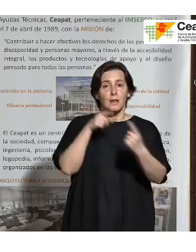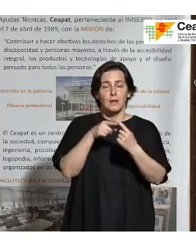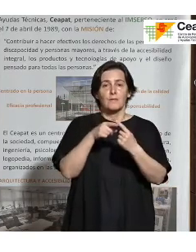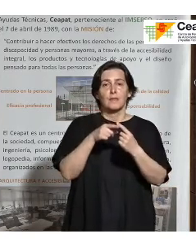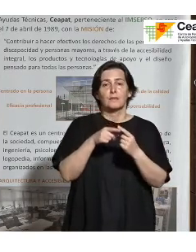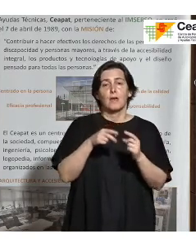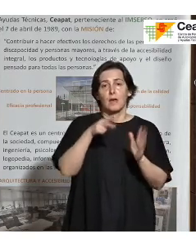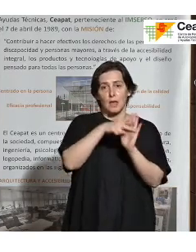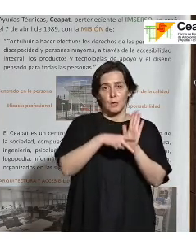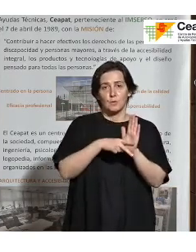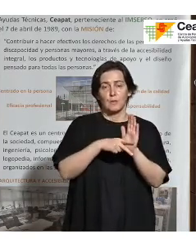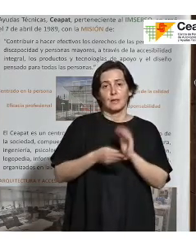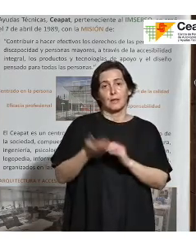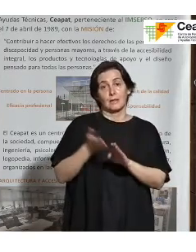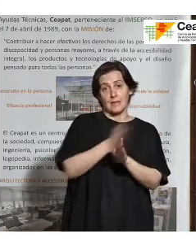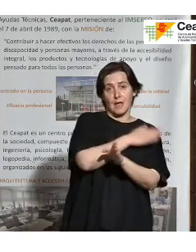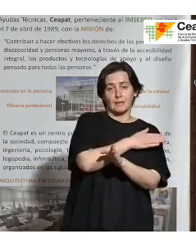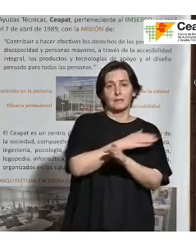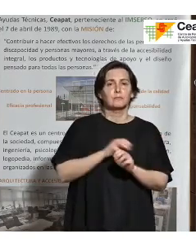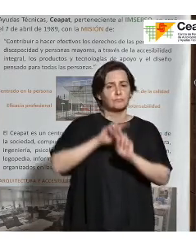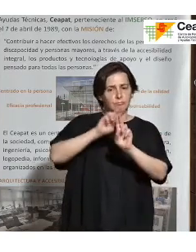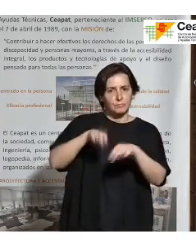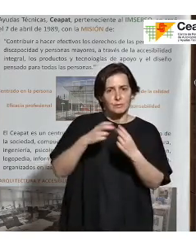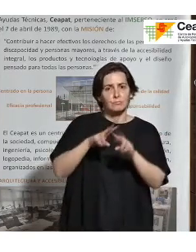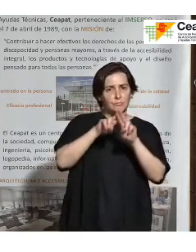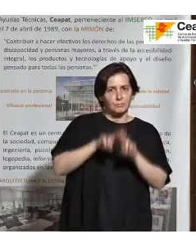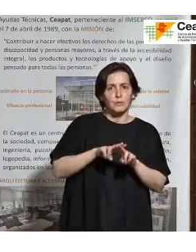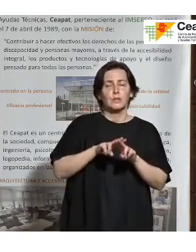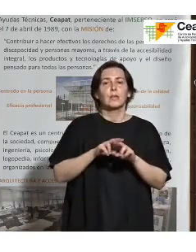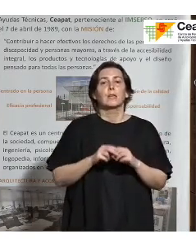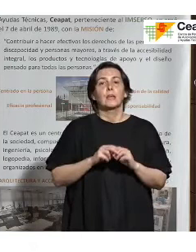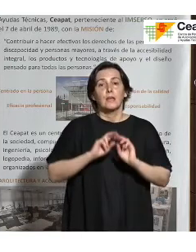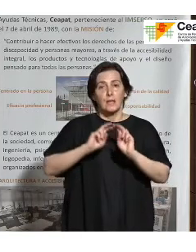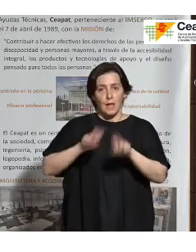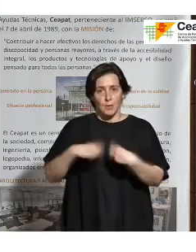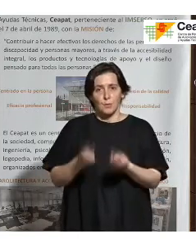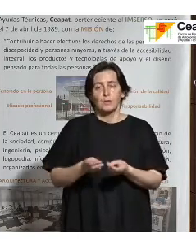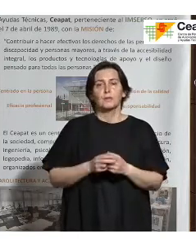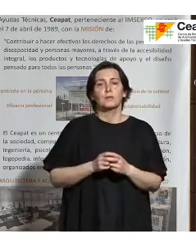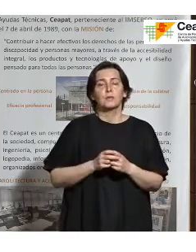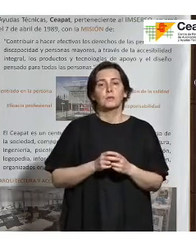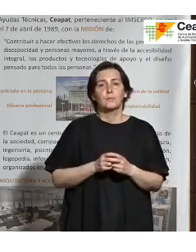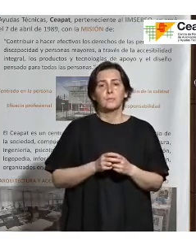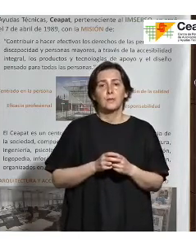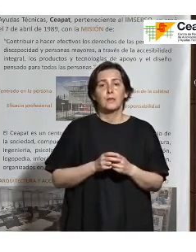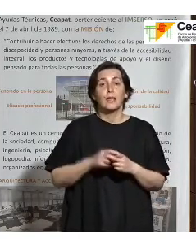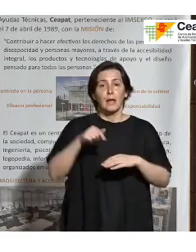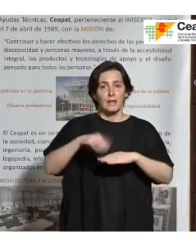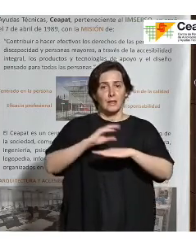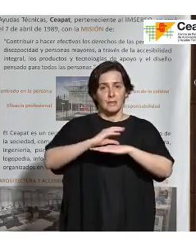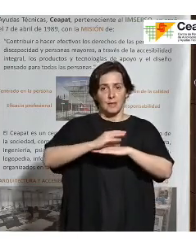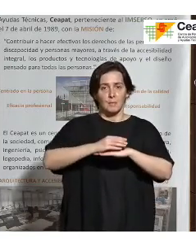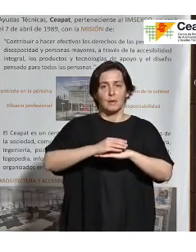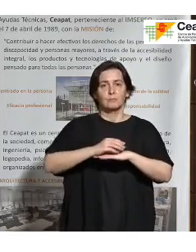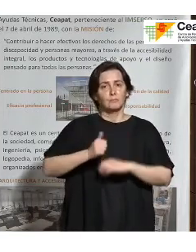anterior norma, se ha realizado un trabajo de revisión, análisis y actualización en el que desde el CEAPAT hemos tenido